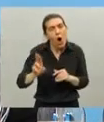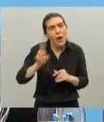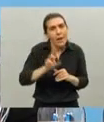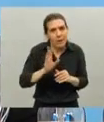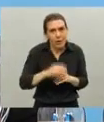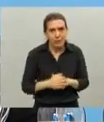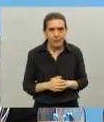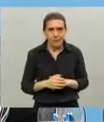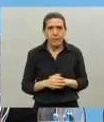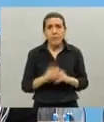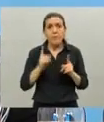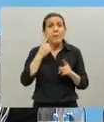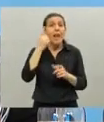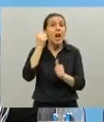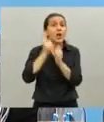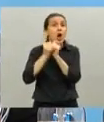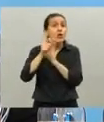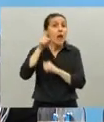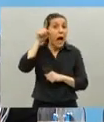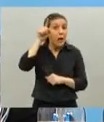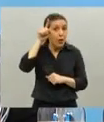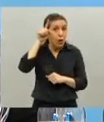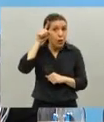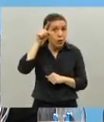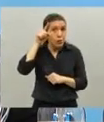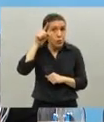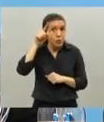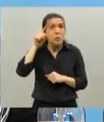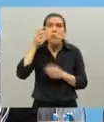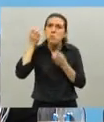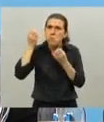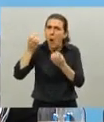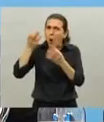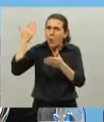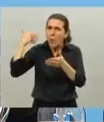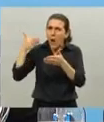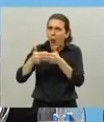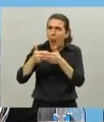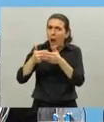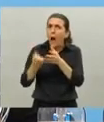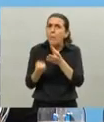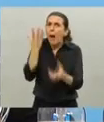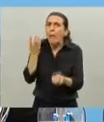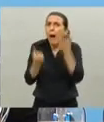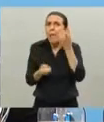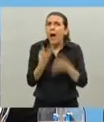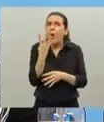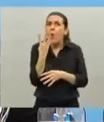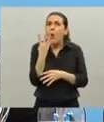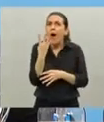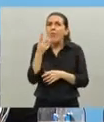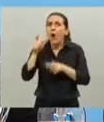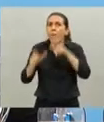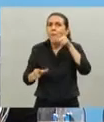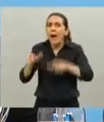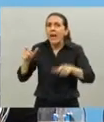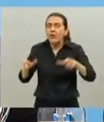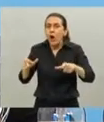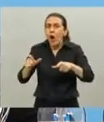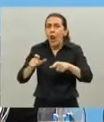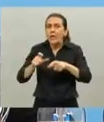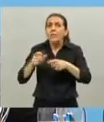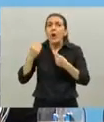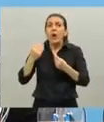miren en Rosario que estaba muy bien tuvieron cuatro casos de un transportista que llegó con